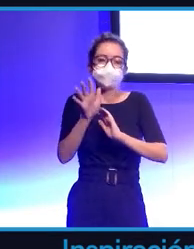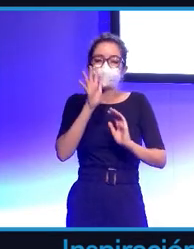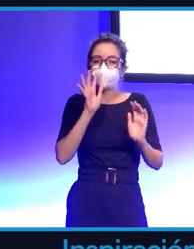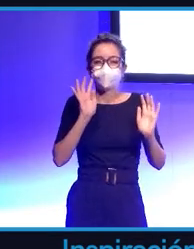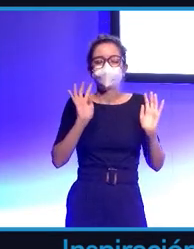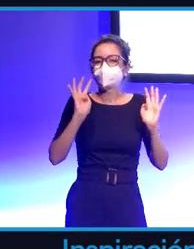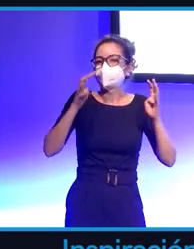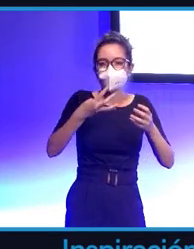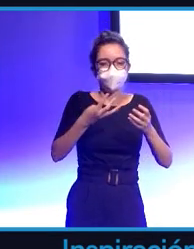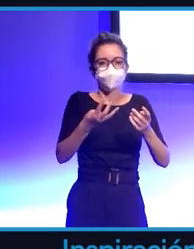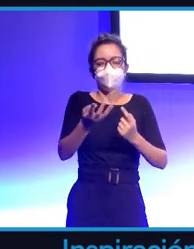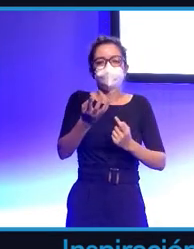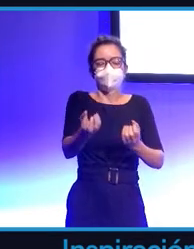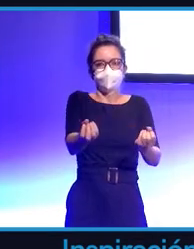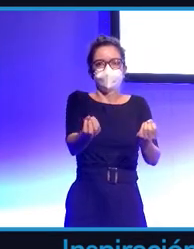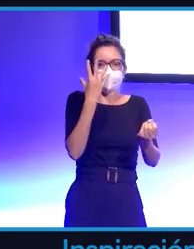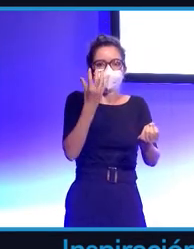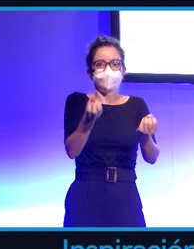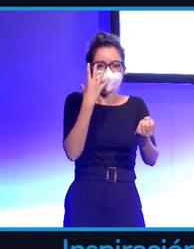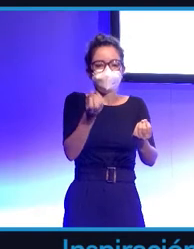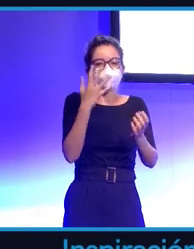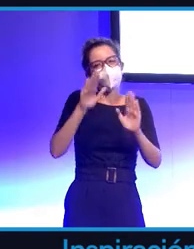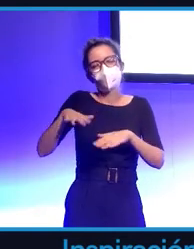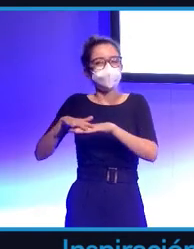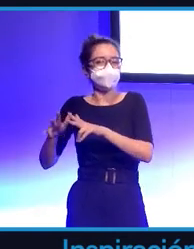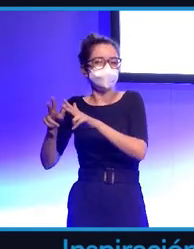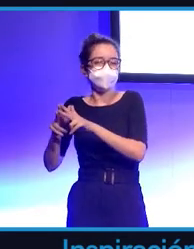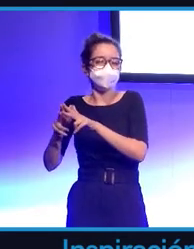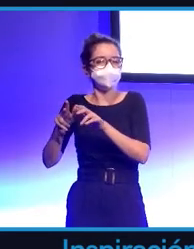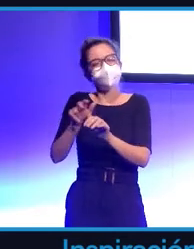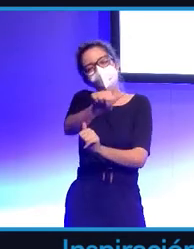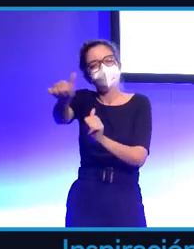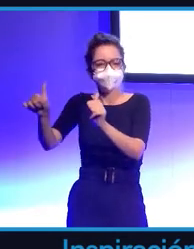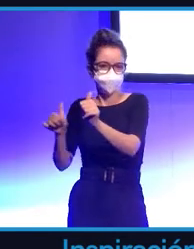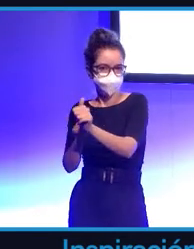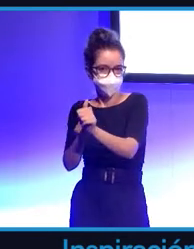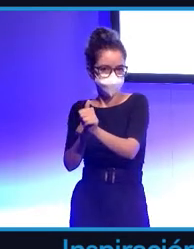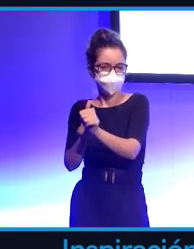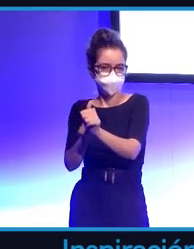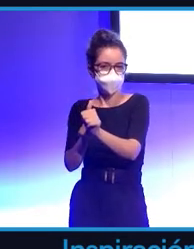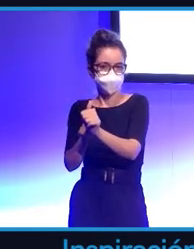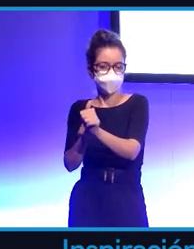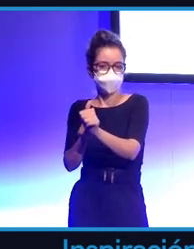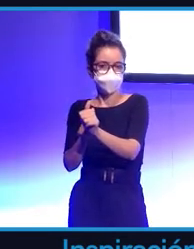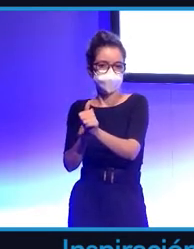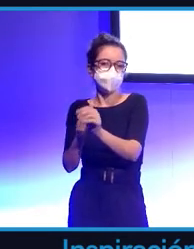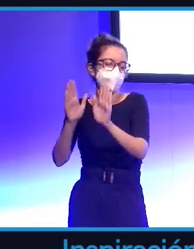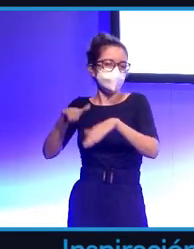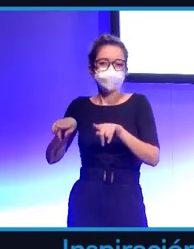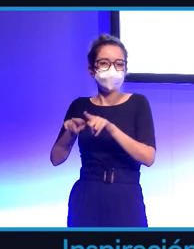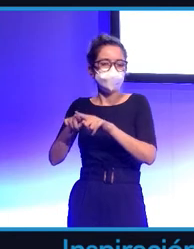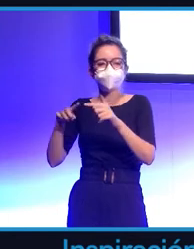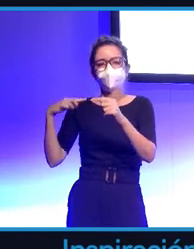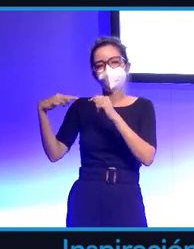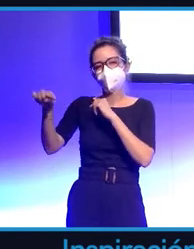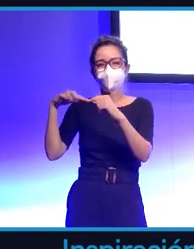que la gente ya no interactúa tanto con esas redes sociales y se ha trasladado sobre todo a los servicios de mensajería directa, porque